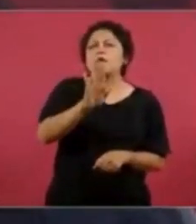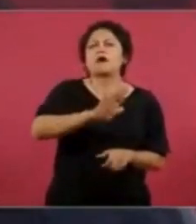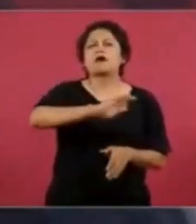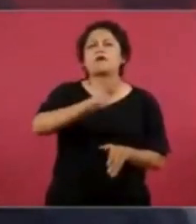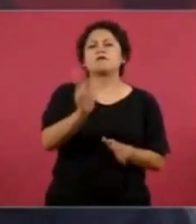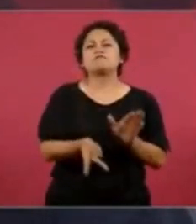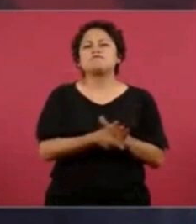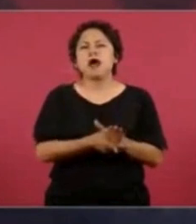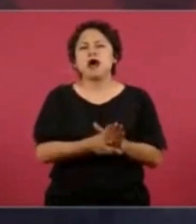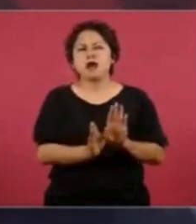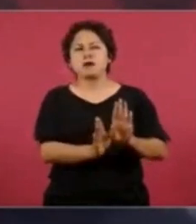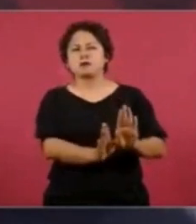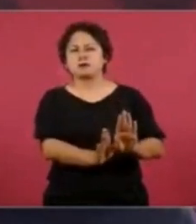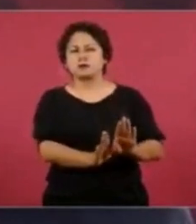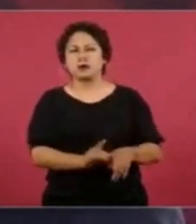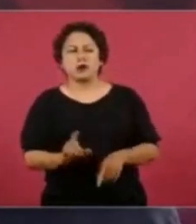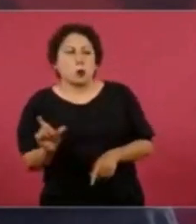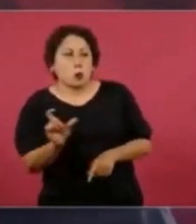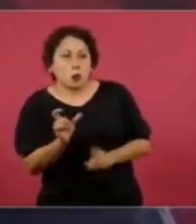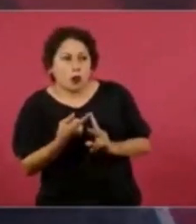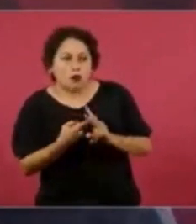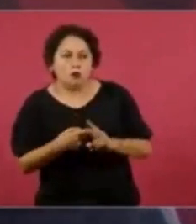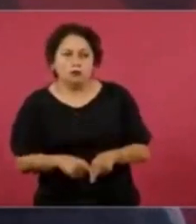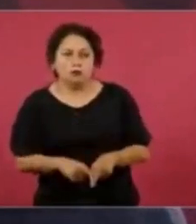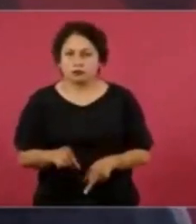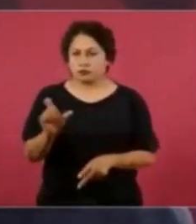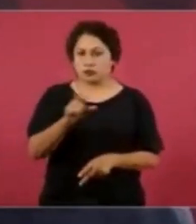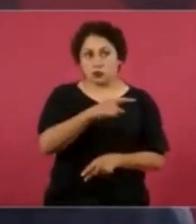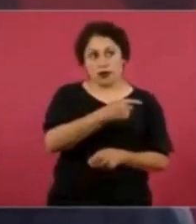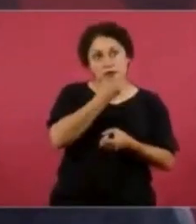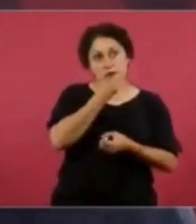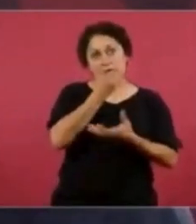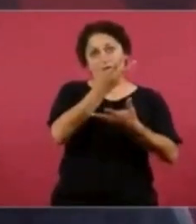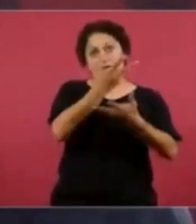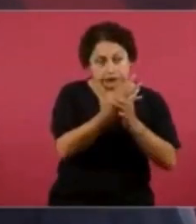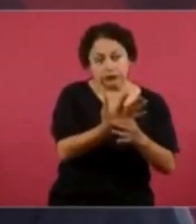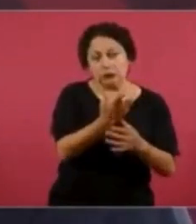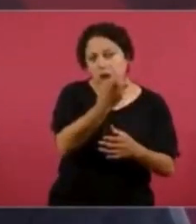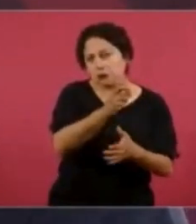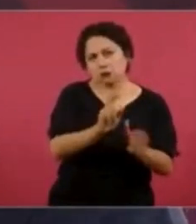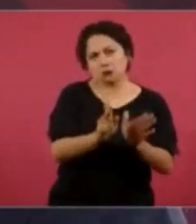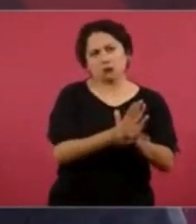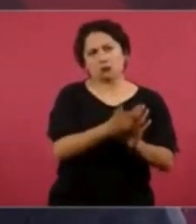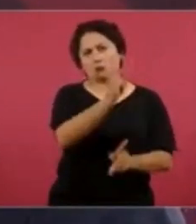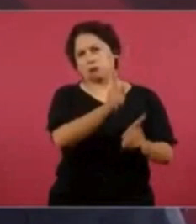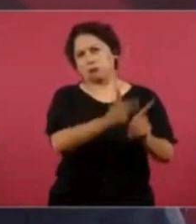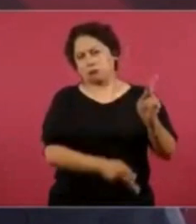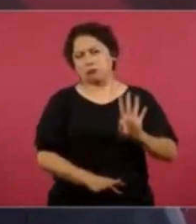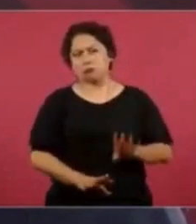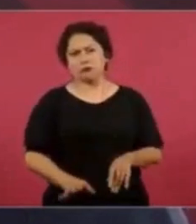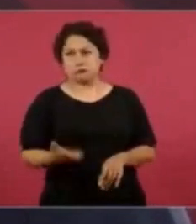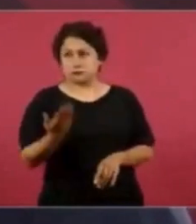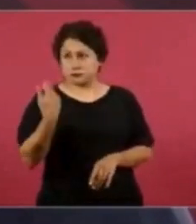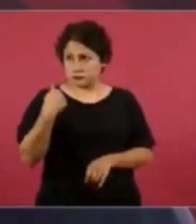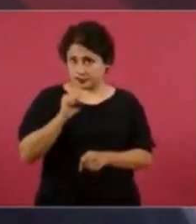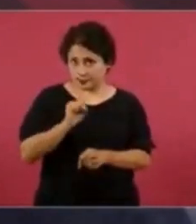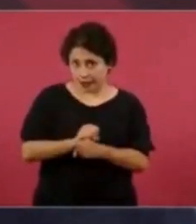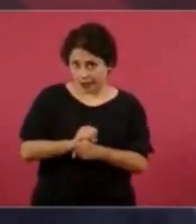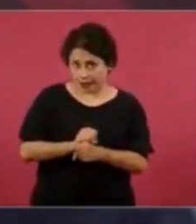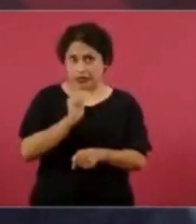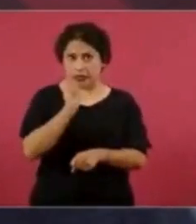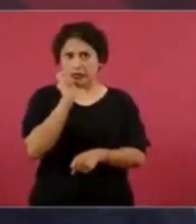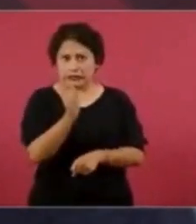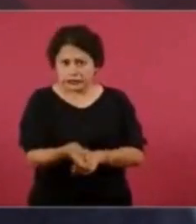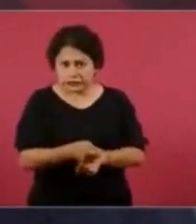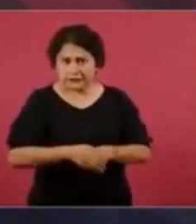hasta que estos reconozcan que las decisiones en México están apegadas a la Constitución y respetan las leyes. Para el